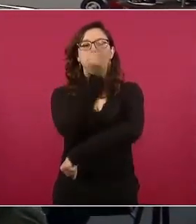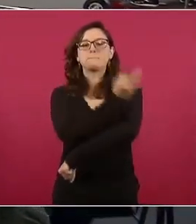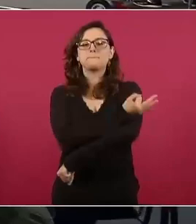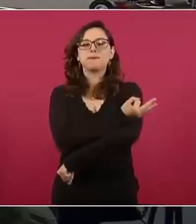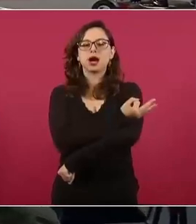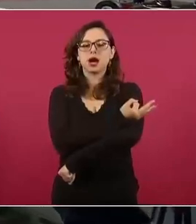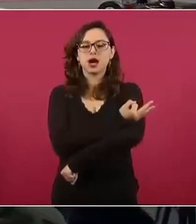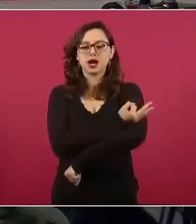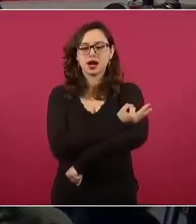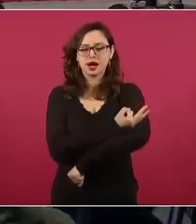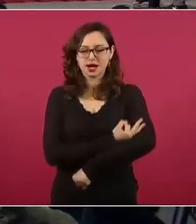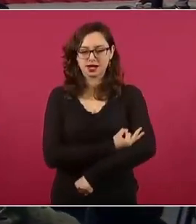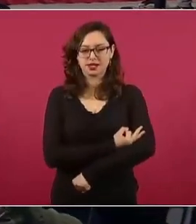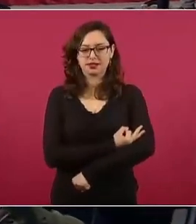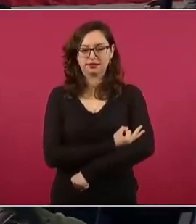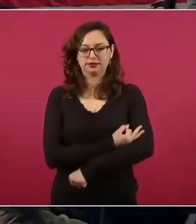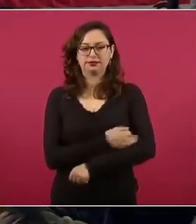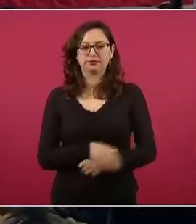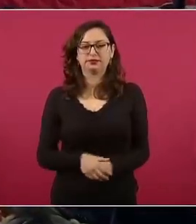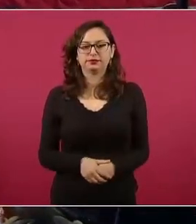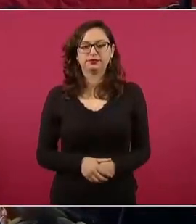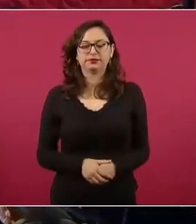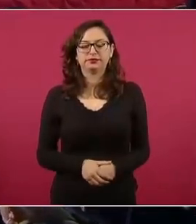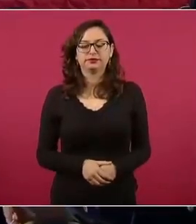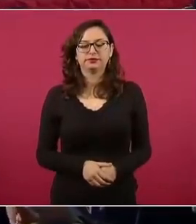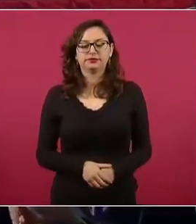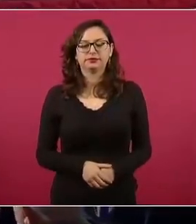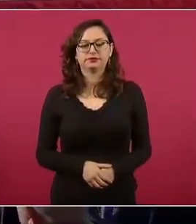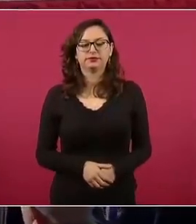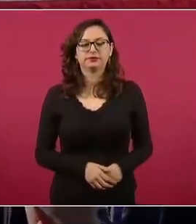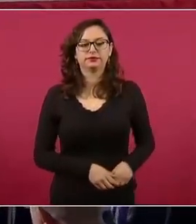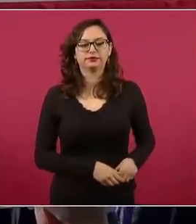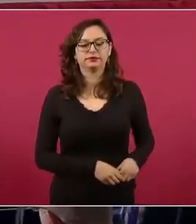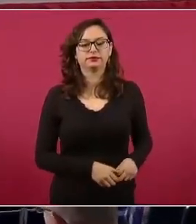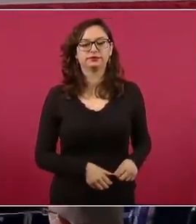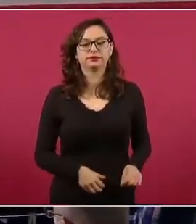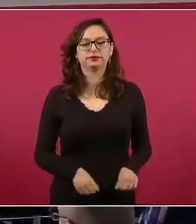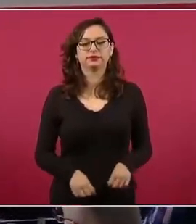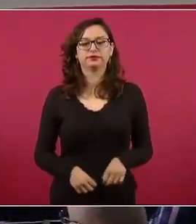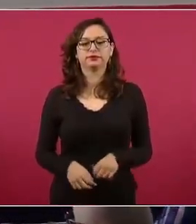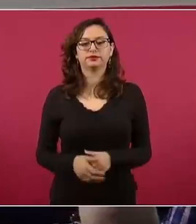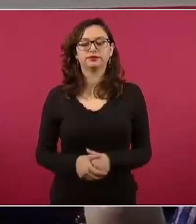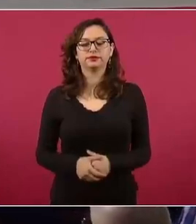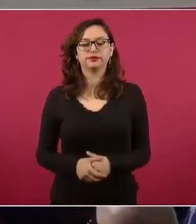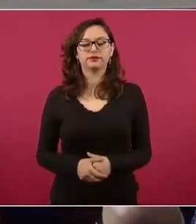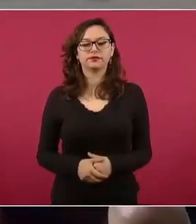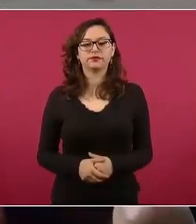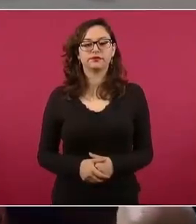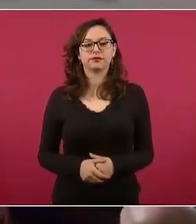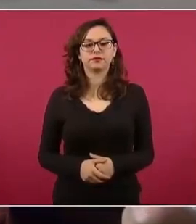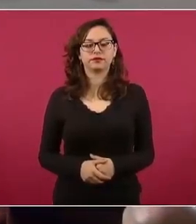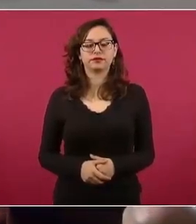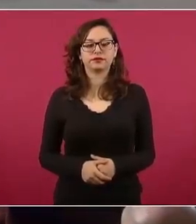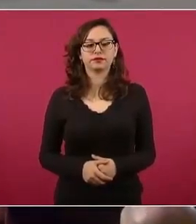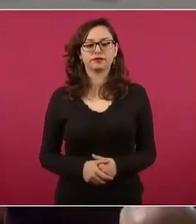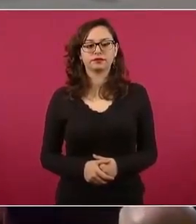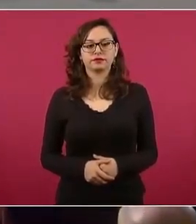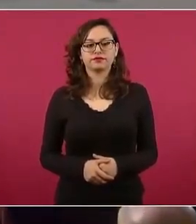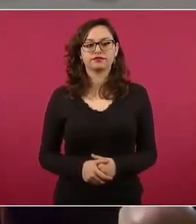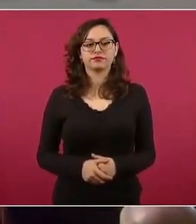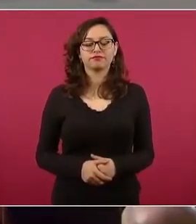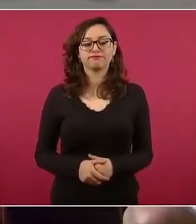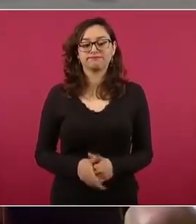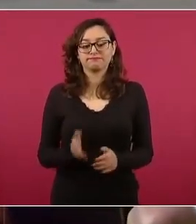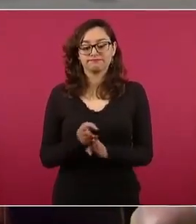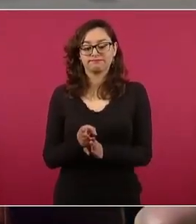tomaron, secuestraron al Estado